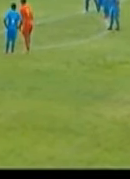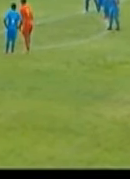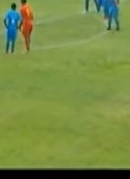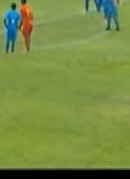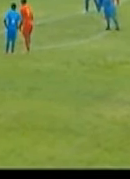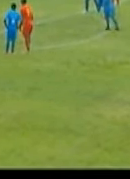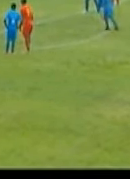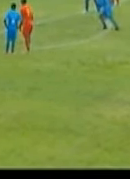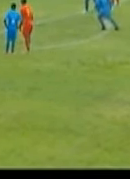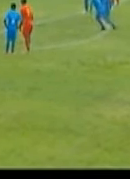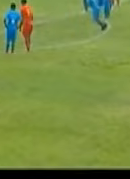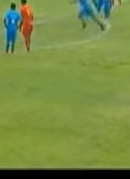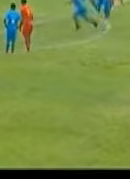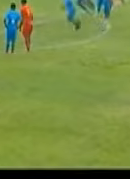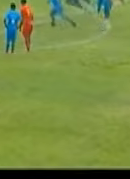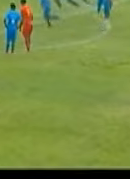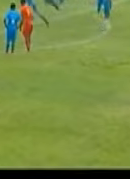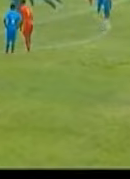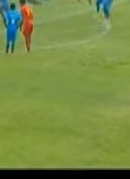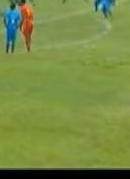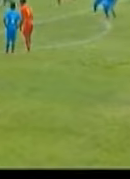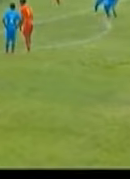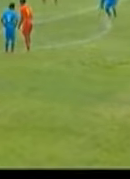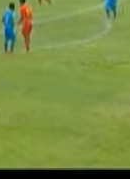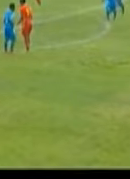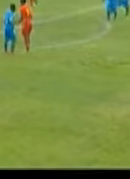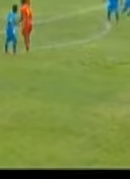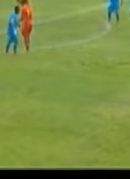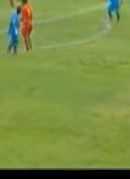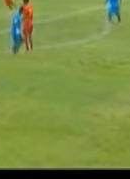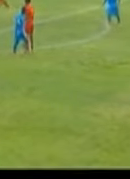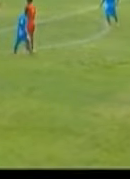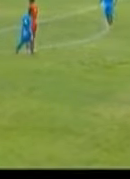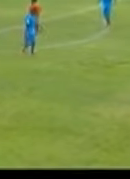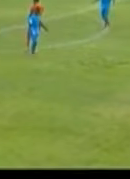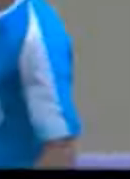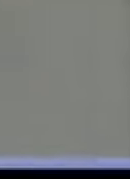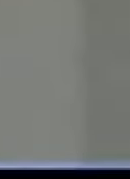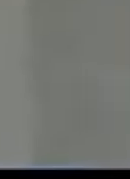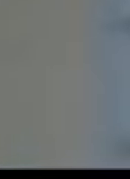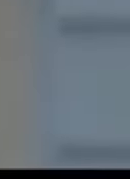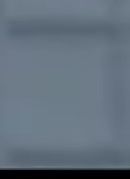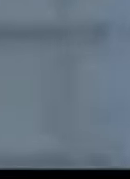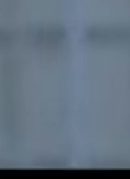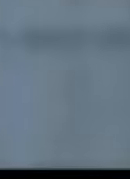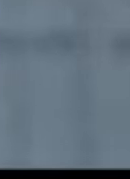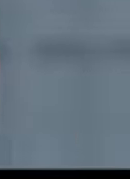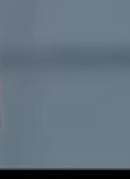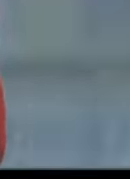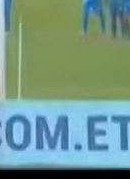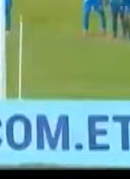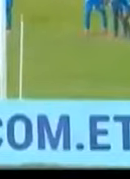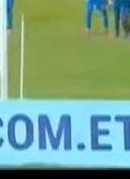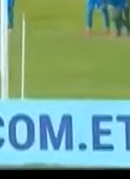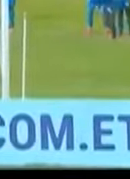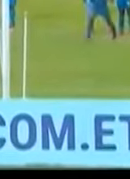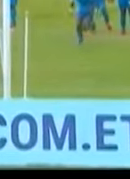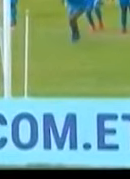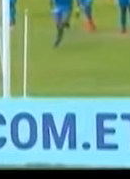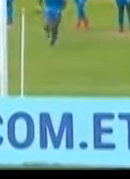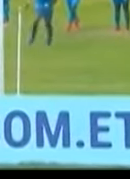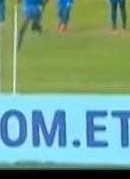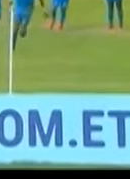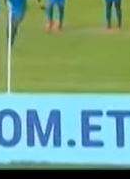Protestas De Jesús Y Sus Compañeros Del Equipo Bairdar La Acción Terminó Con Fortuna Para El Portero Del Conjunto Visitante